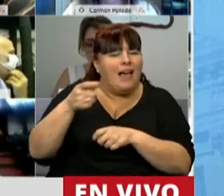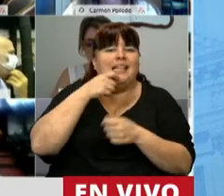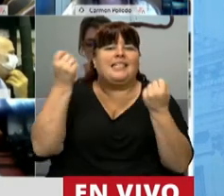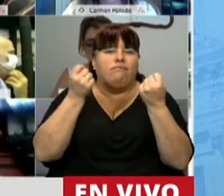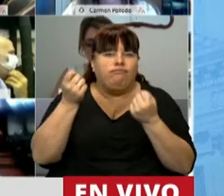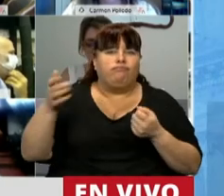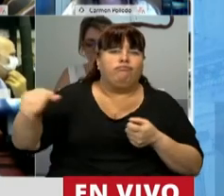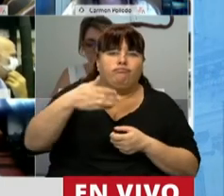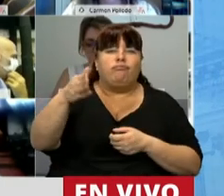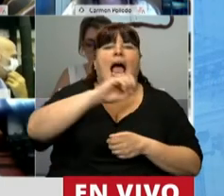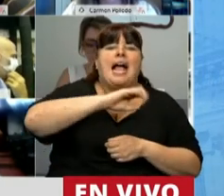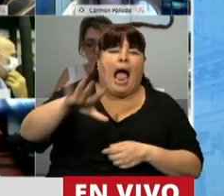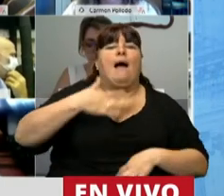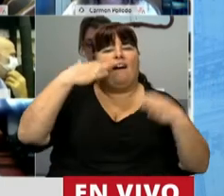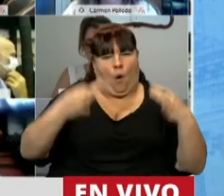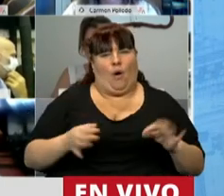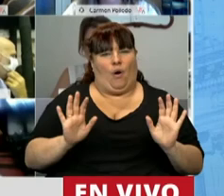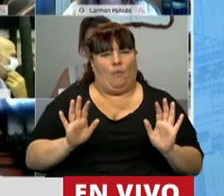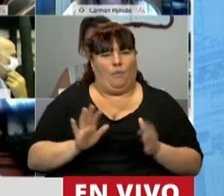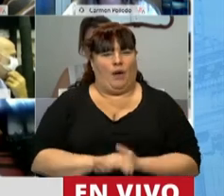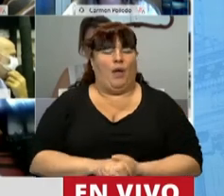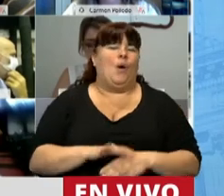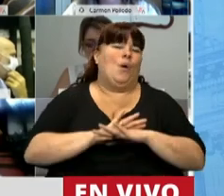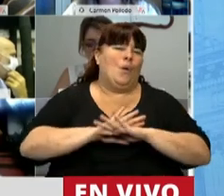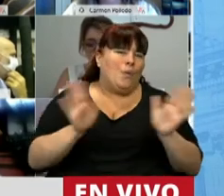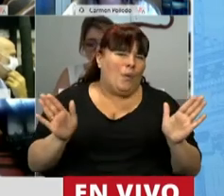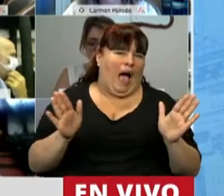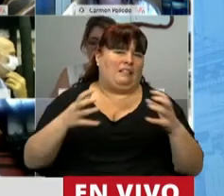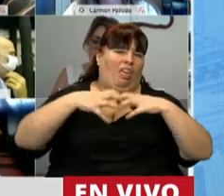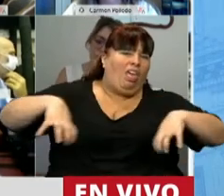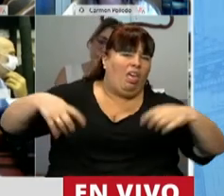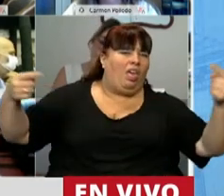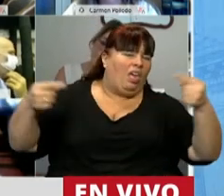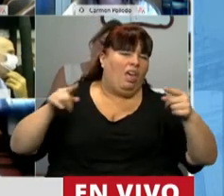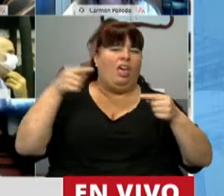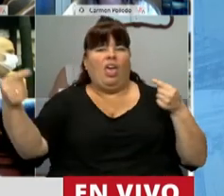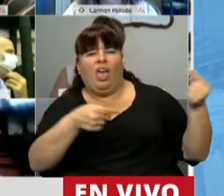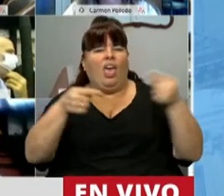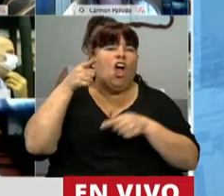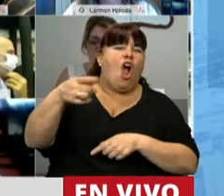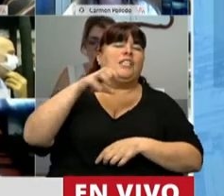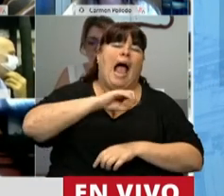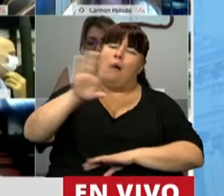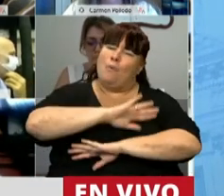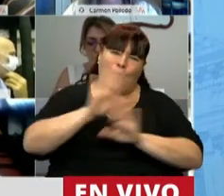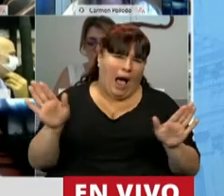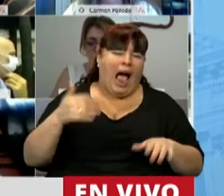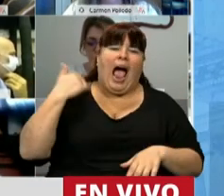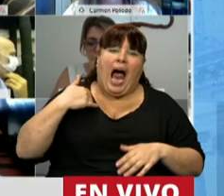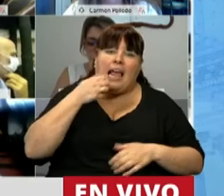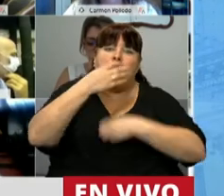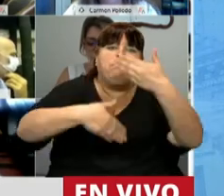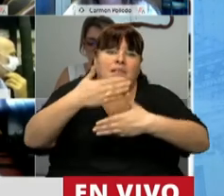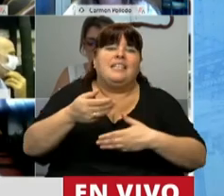patrullaje en nuestros campos sea una realidad. Cortemos con la grieta, no ataquemos al campo. Argentina se hace